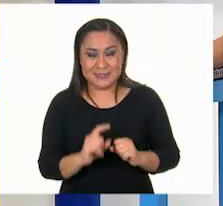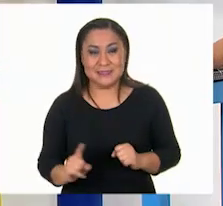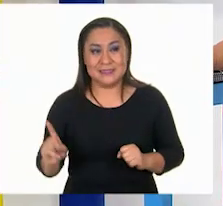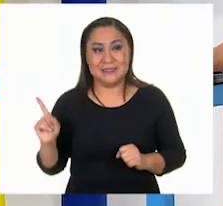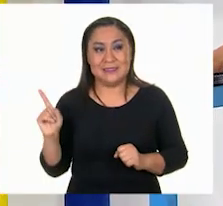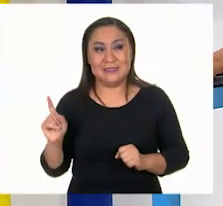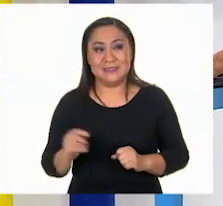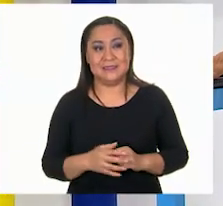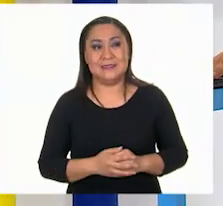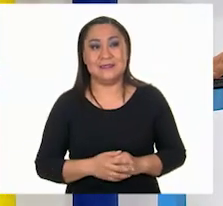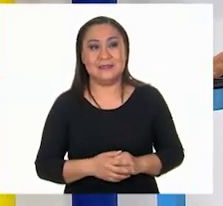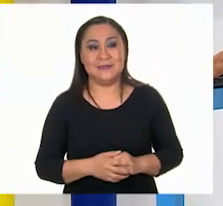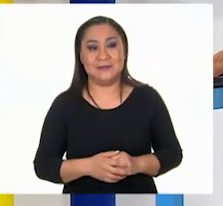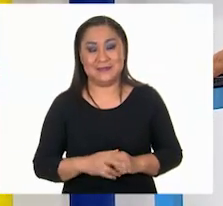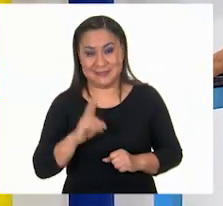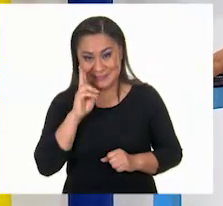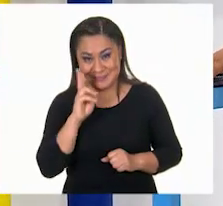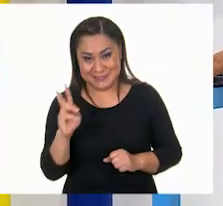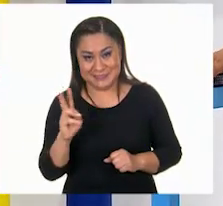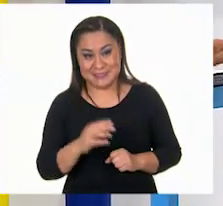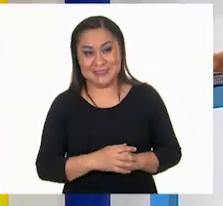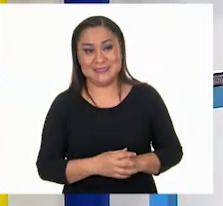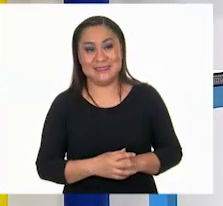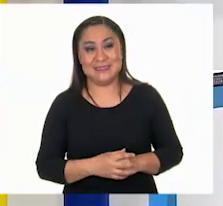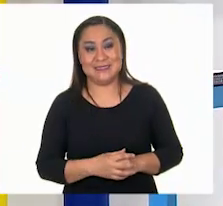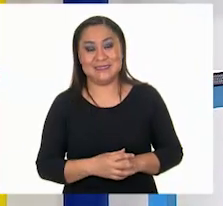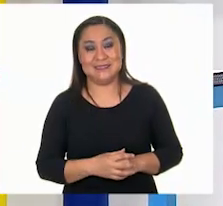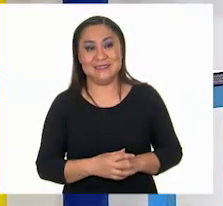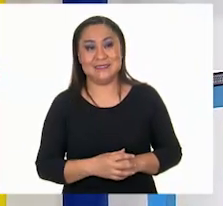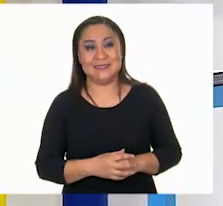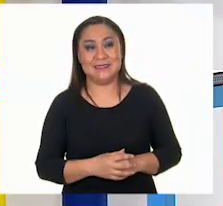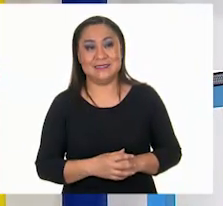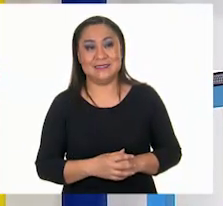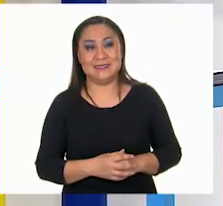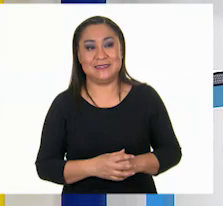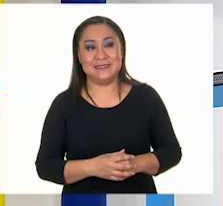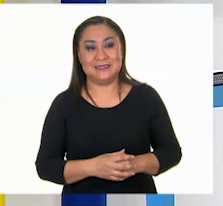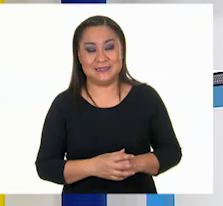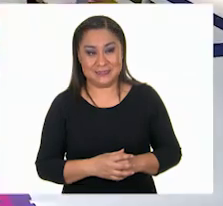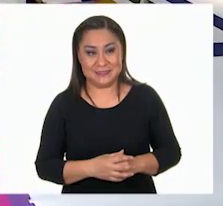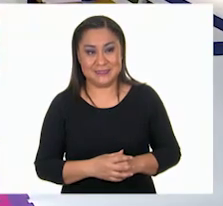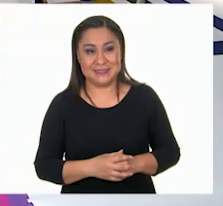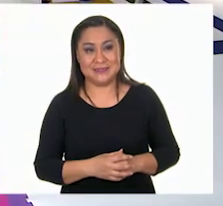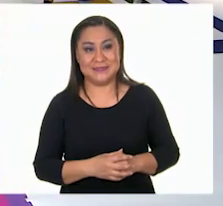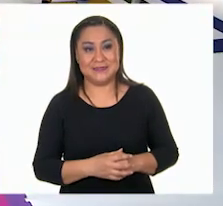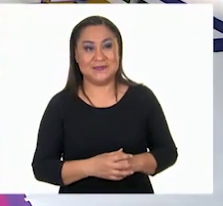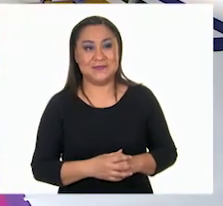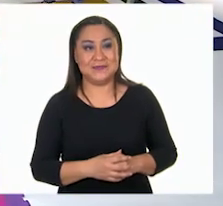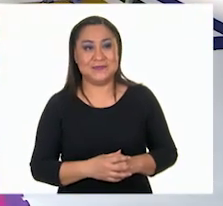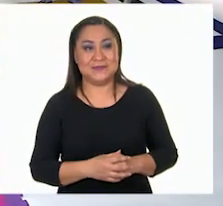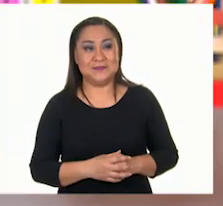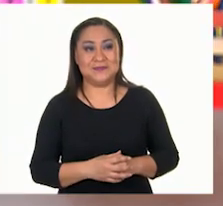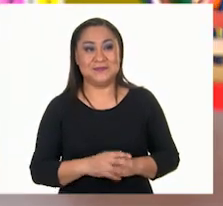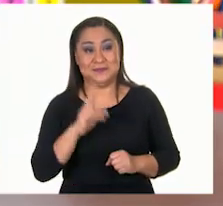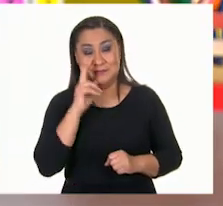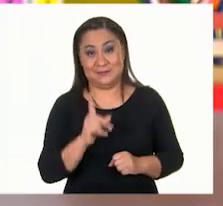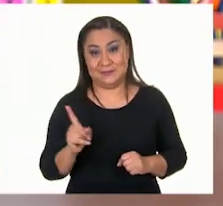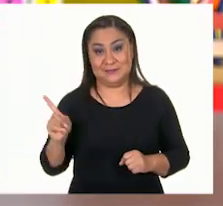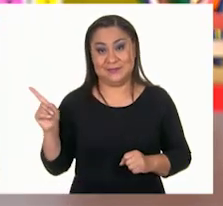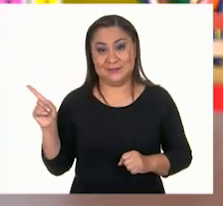Mucho cuidado. Ahí está el hexágono. Espérenme, espérenme, tantitito. Ahí está. A ver, aquí está. Ahí está.